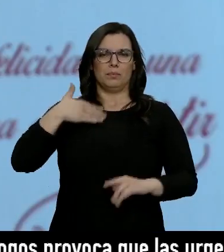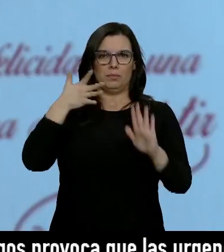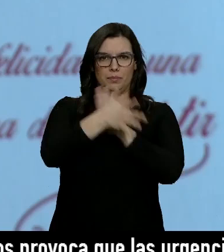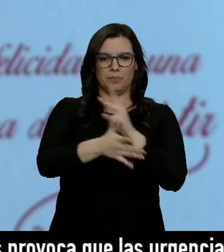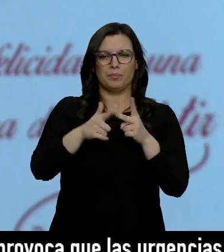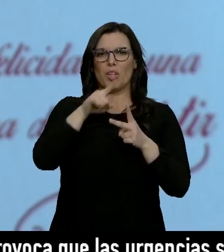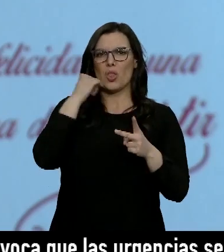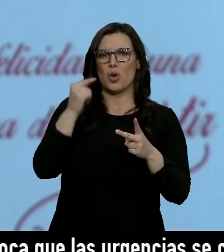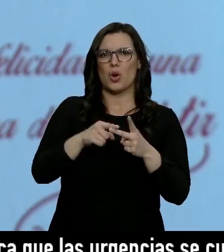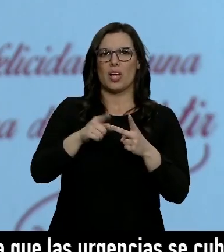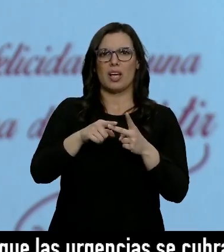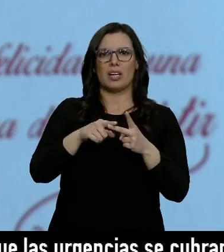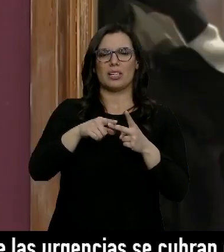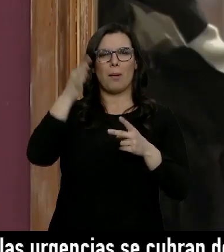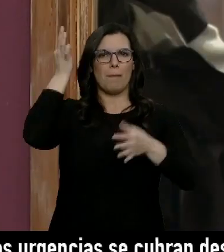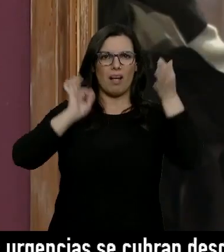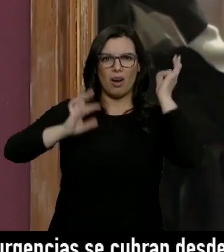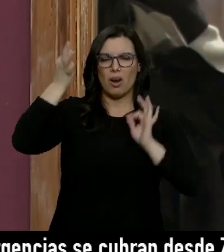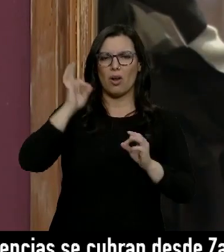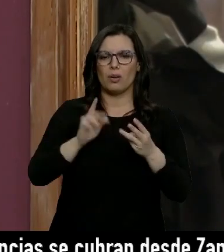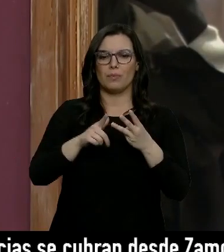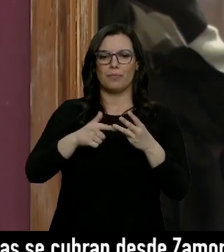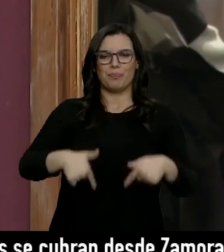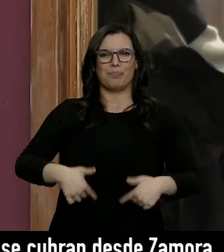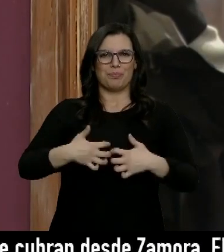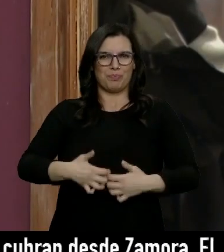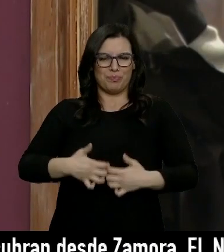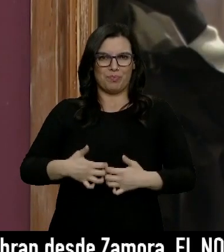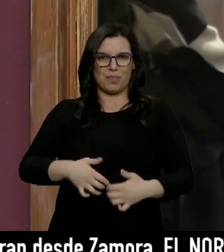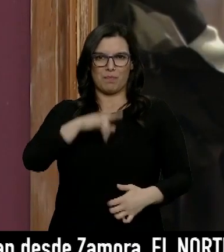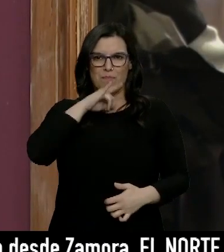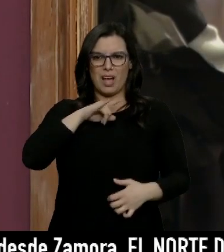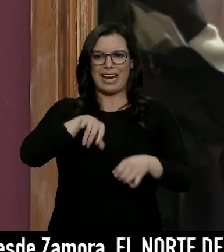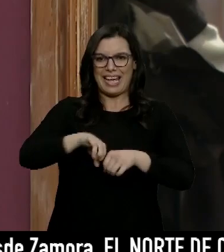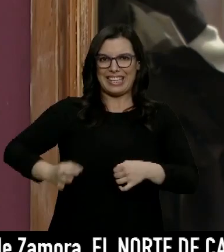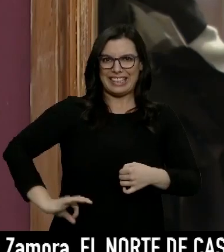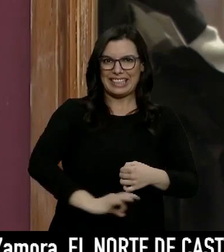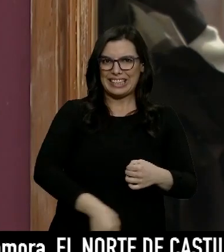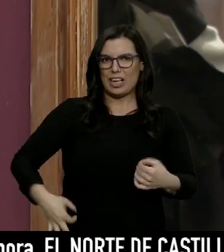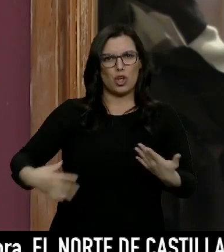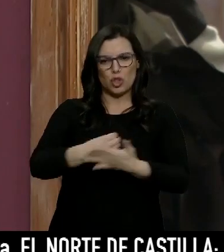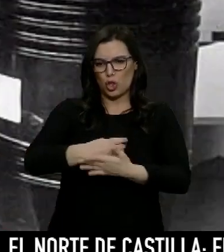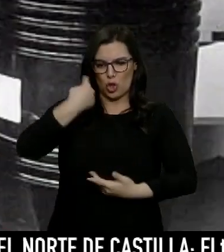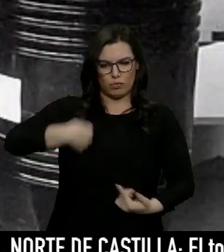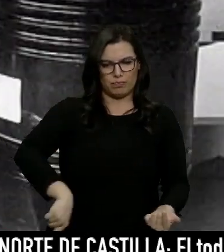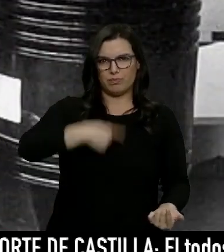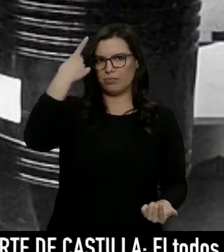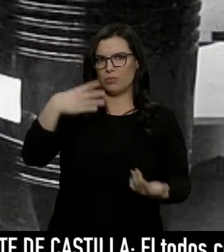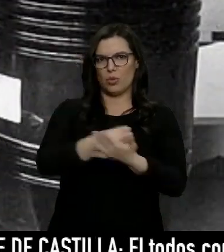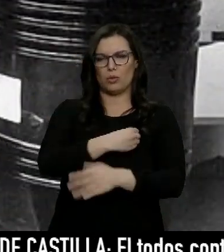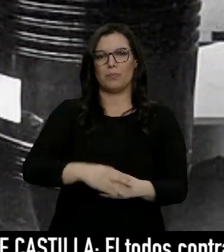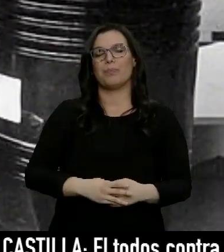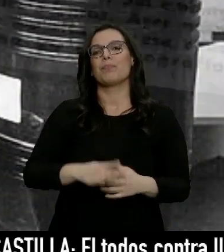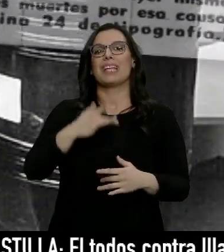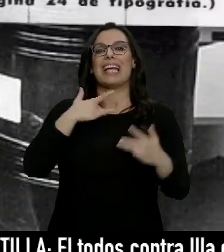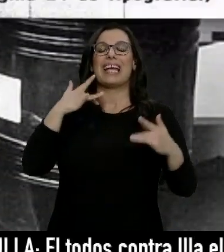Dolores, pérdidas de caída de pelo. En el aparato digestivo, intestinos, todo, todo el organismo. El